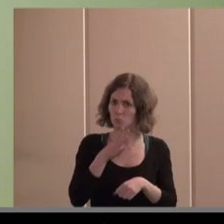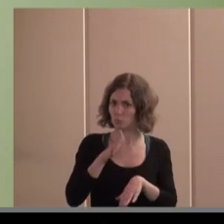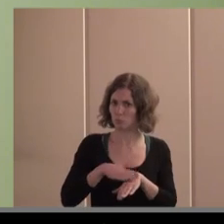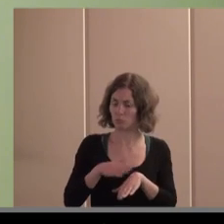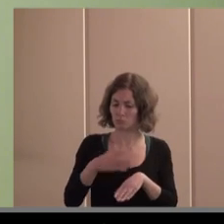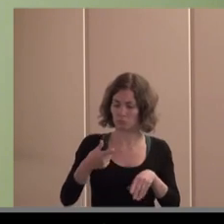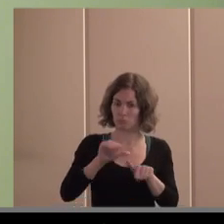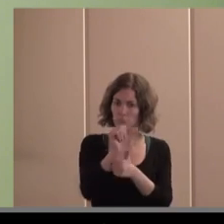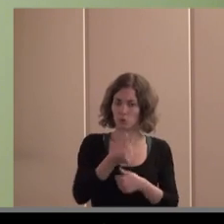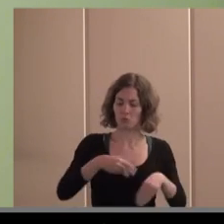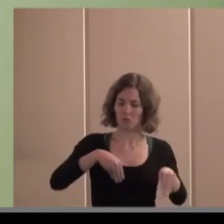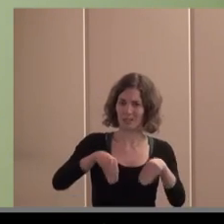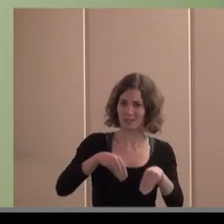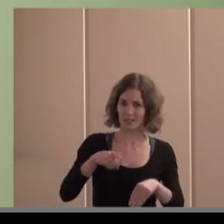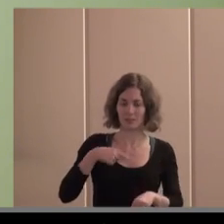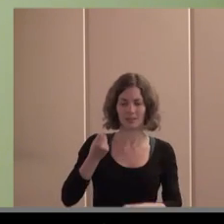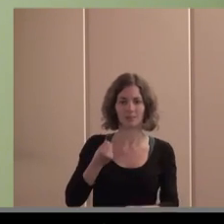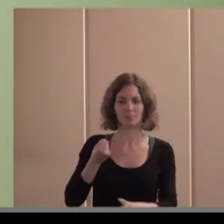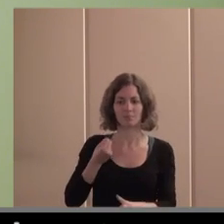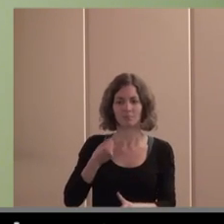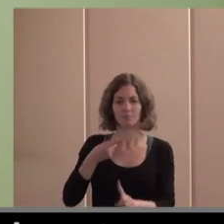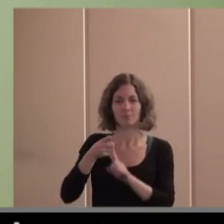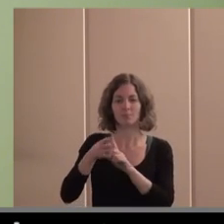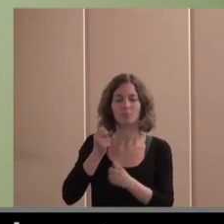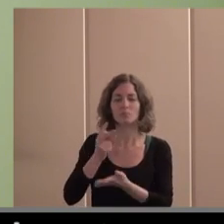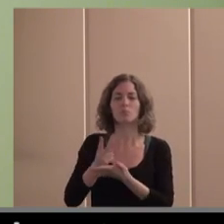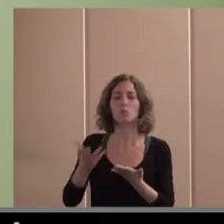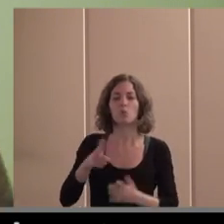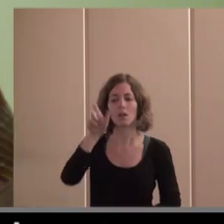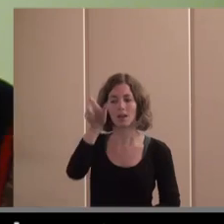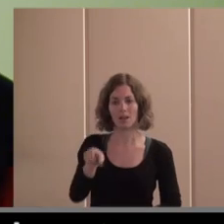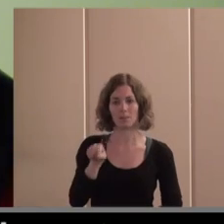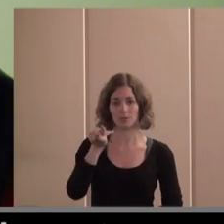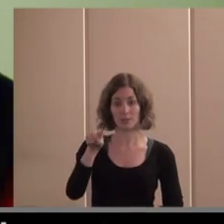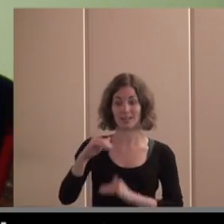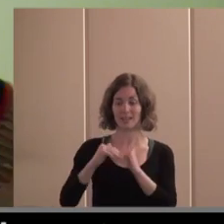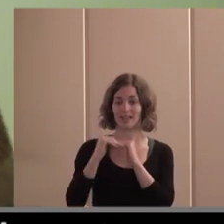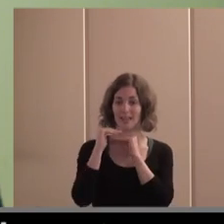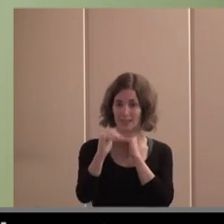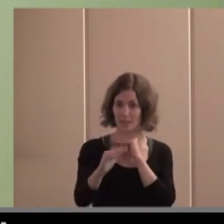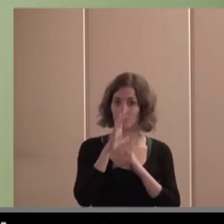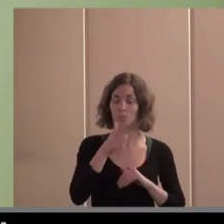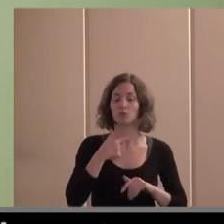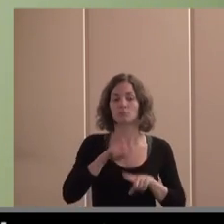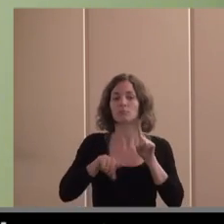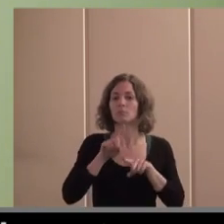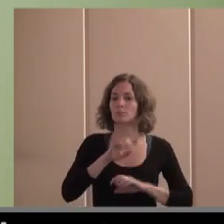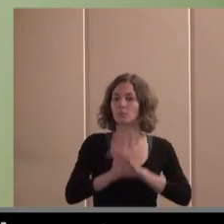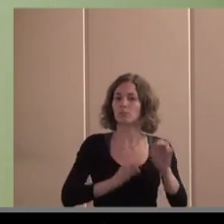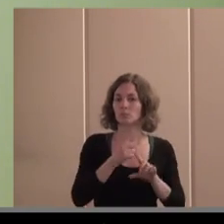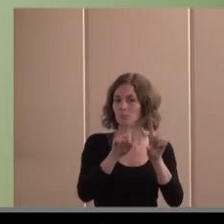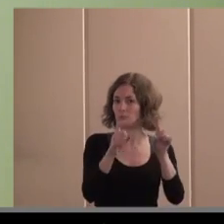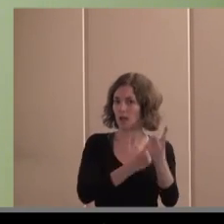por la persona que es estable porque realmente en unas fórmulas empresariales el objetivo es la integración de